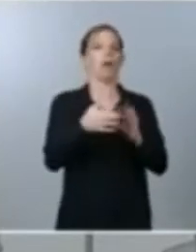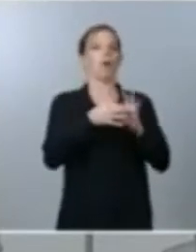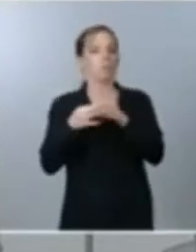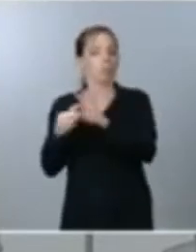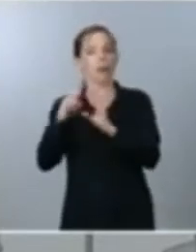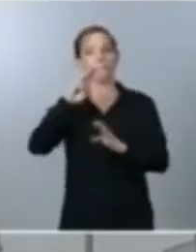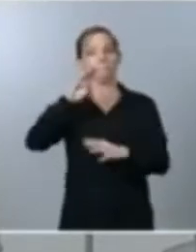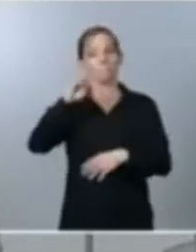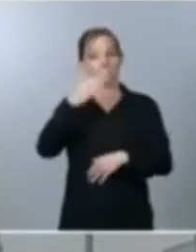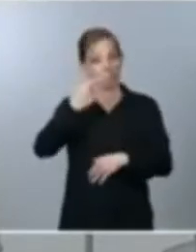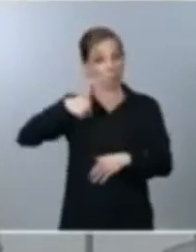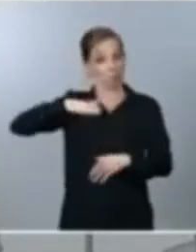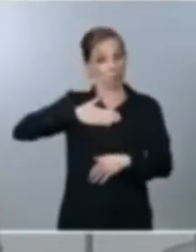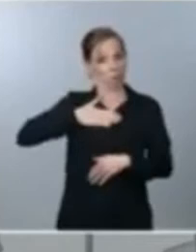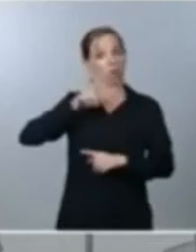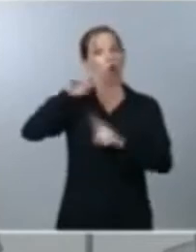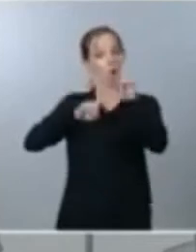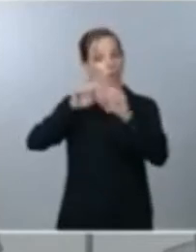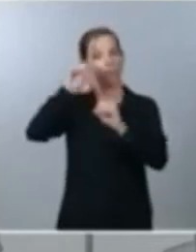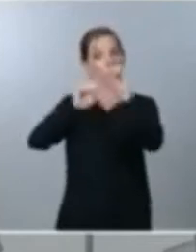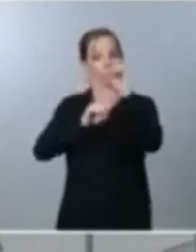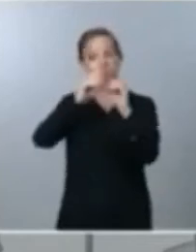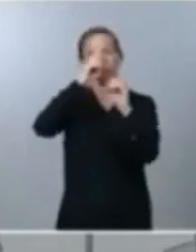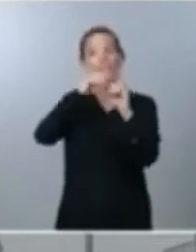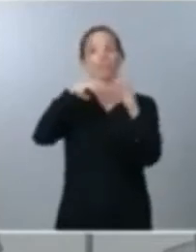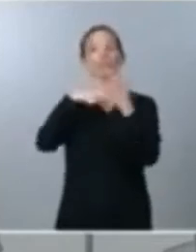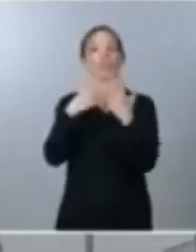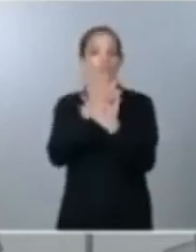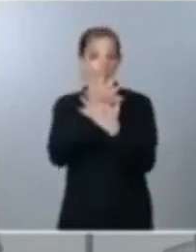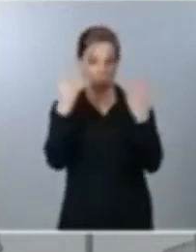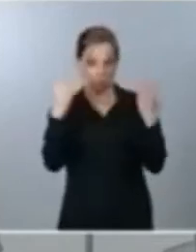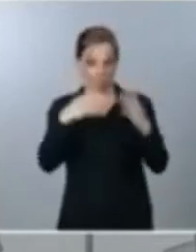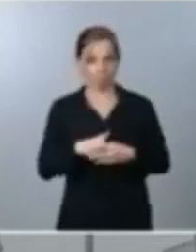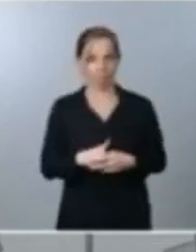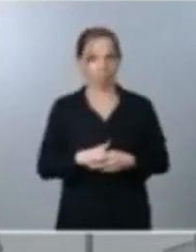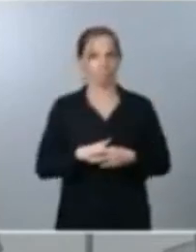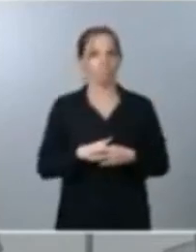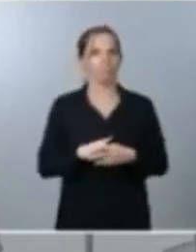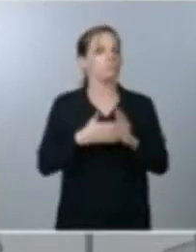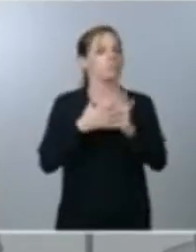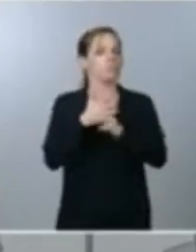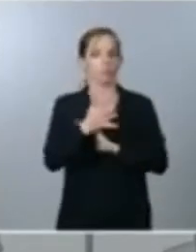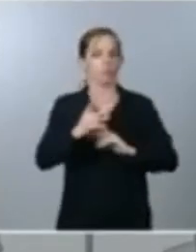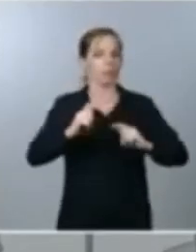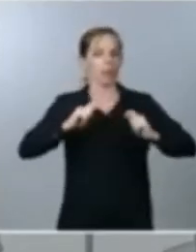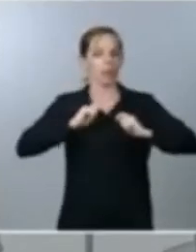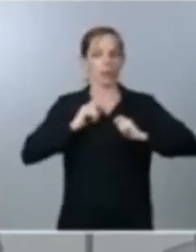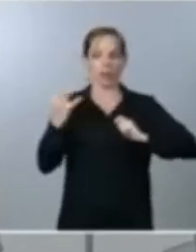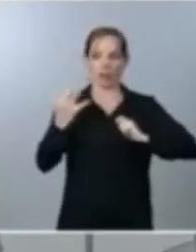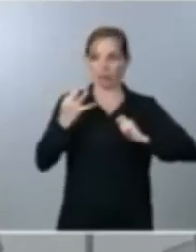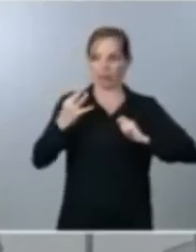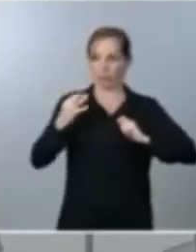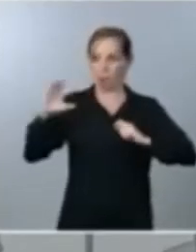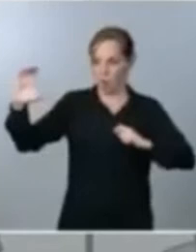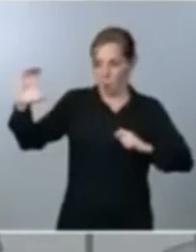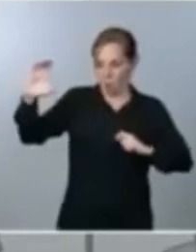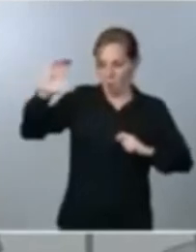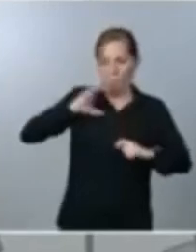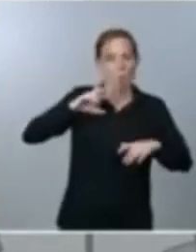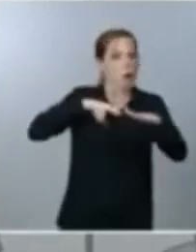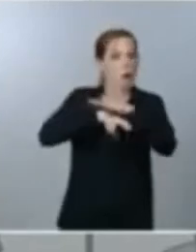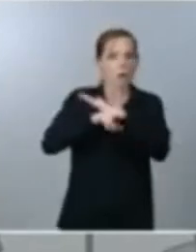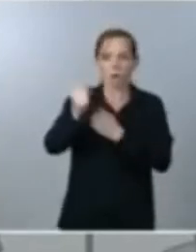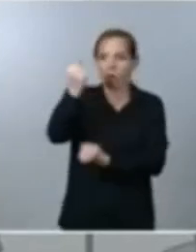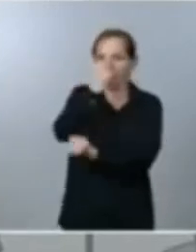Bruto en el año 2019 y que van a significar una movilización sin precedentes de recursos económicos para la